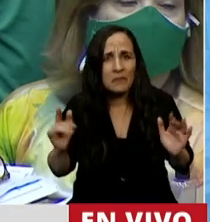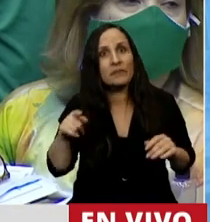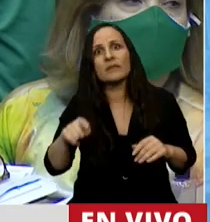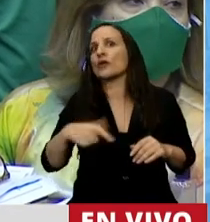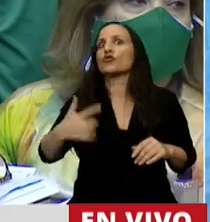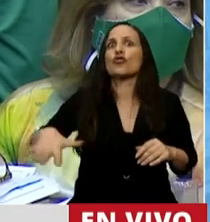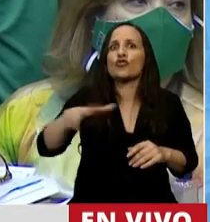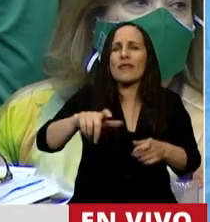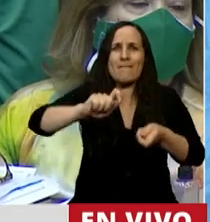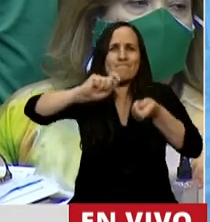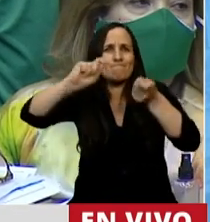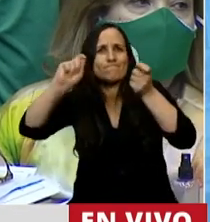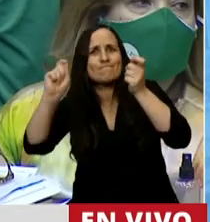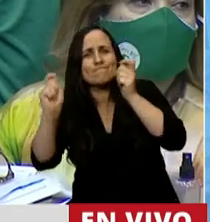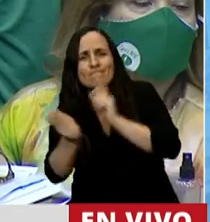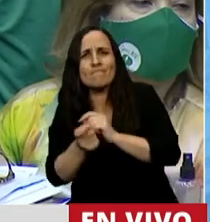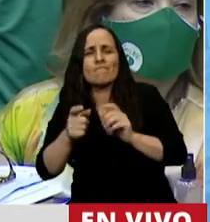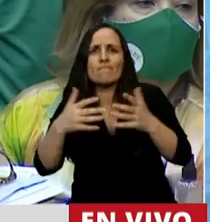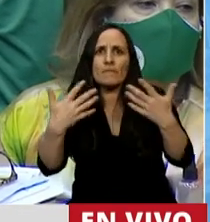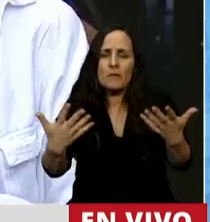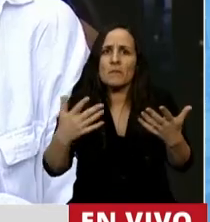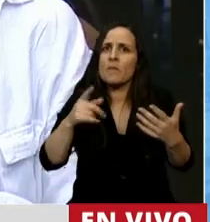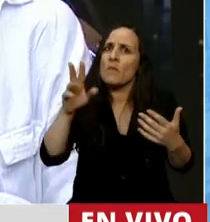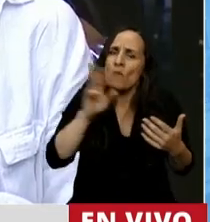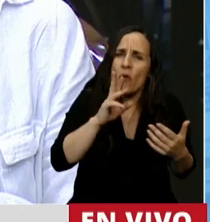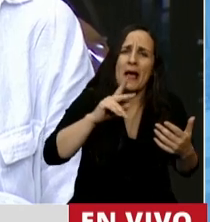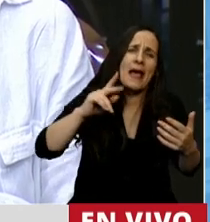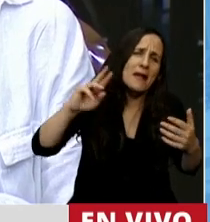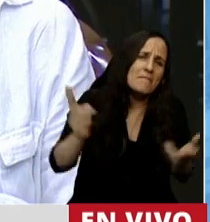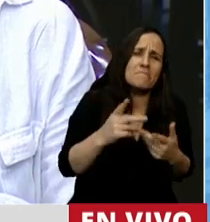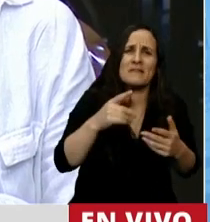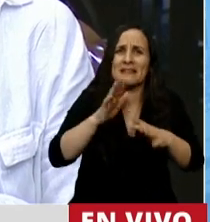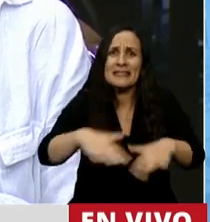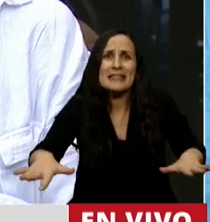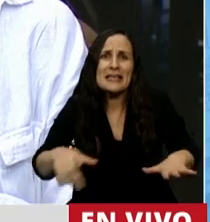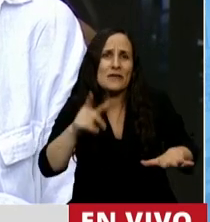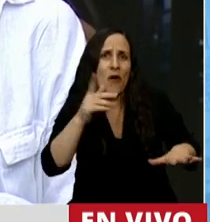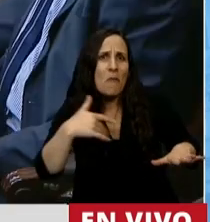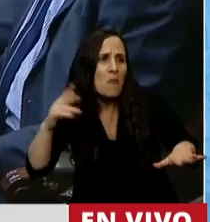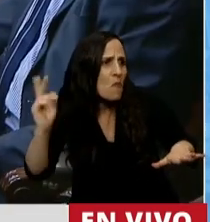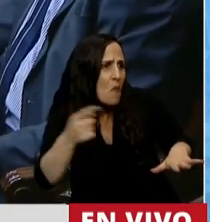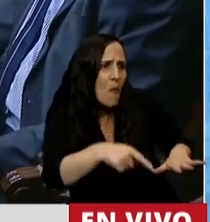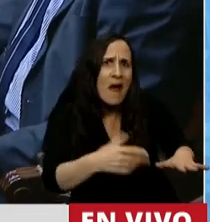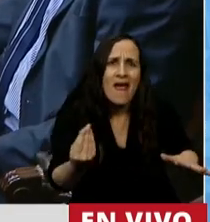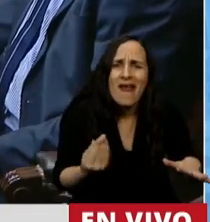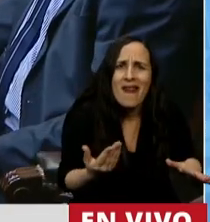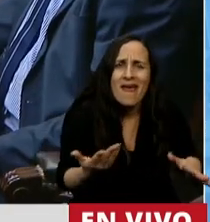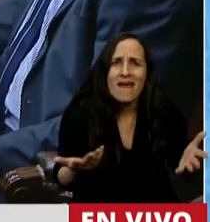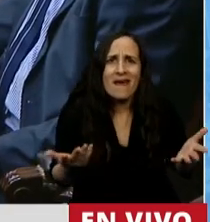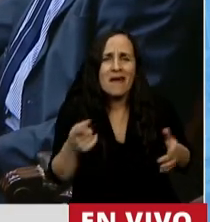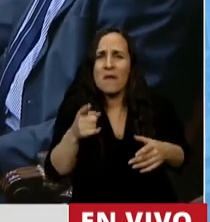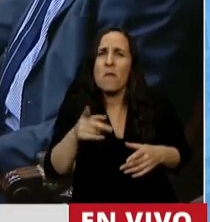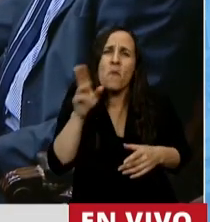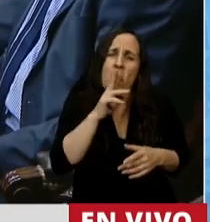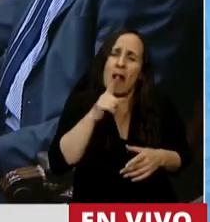social que lleva la vida de mujeres, la vida de niños y niñas que quedan abandonadas, la vida de muchas